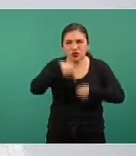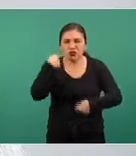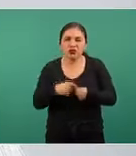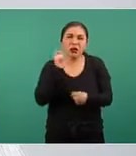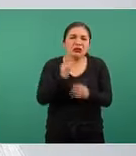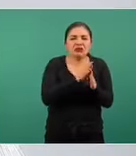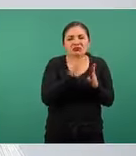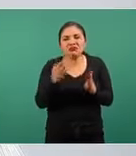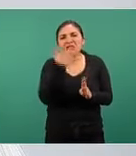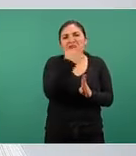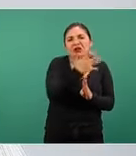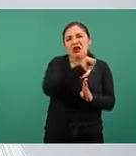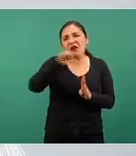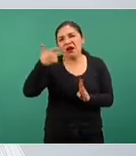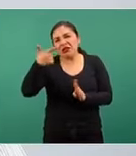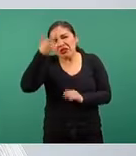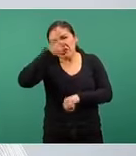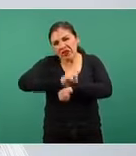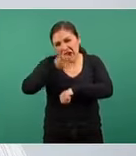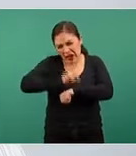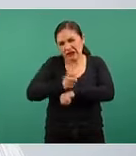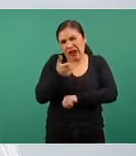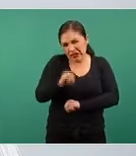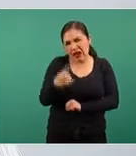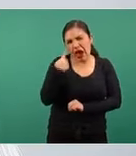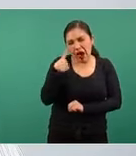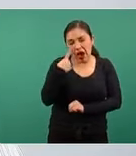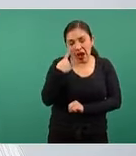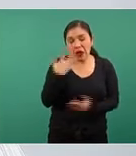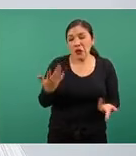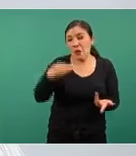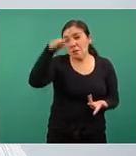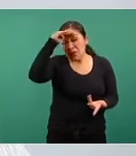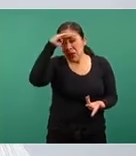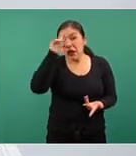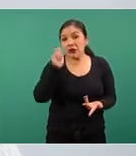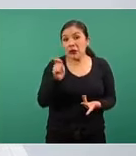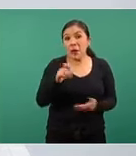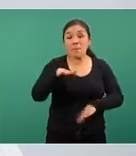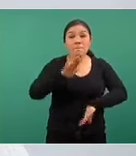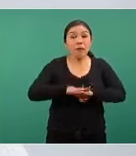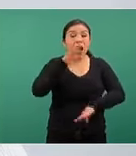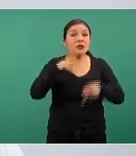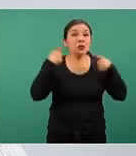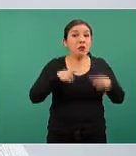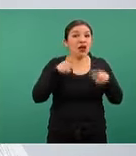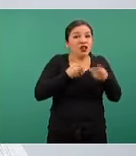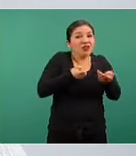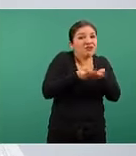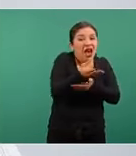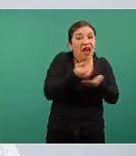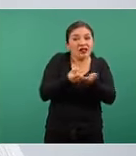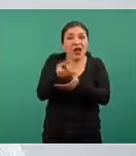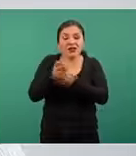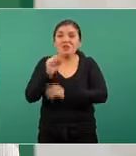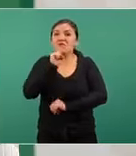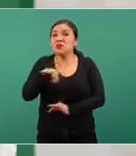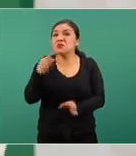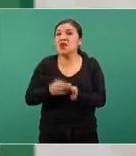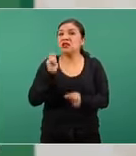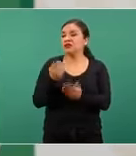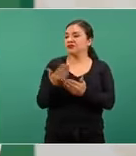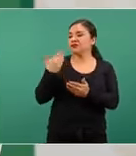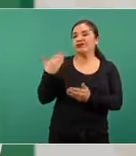cinco y siete días, y suponiendo que la mayor cantidad de movilización de personas se dio precisamente